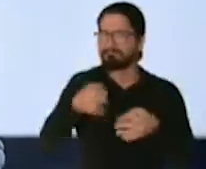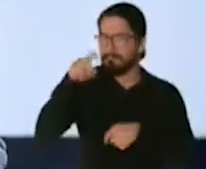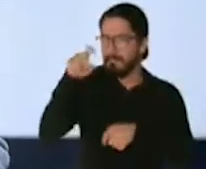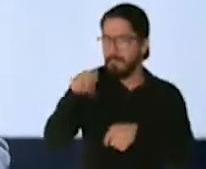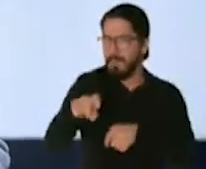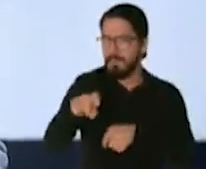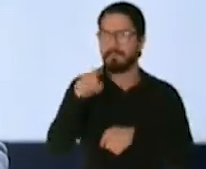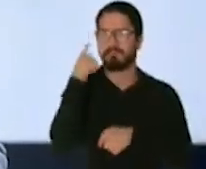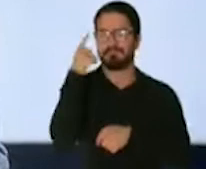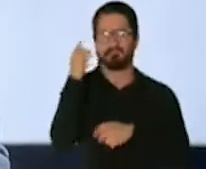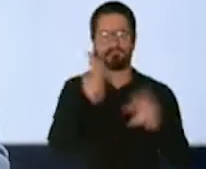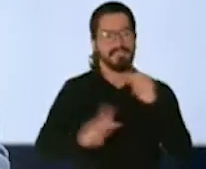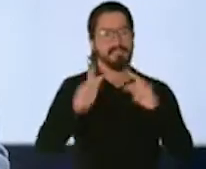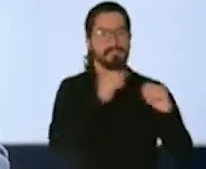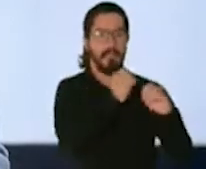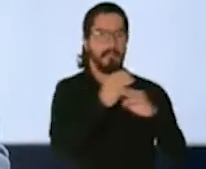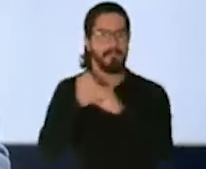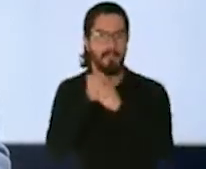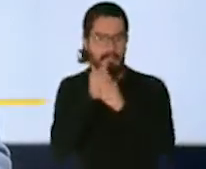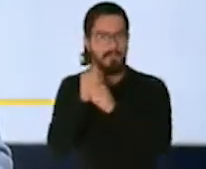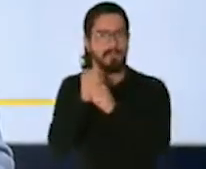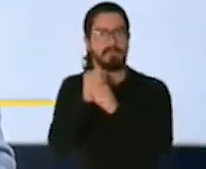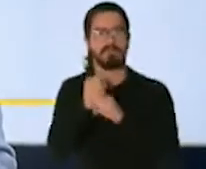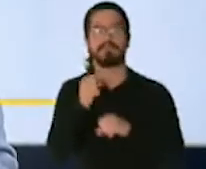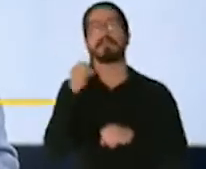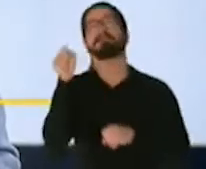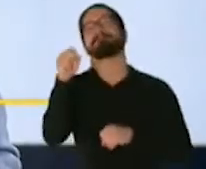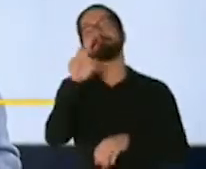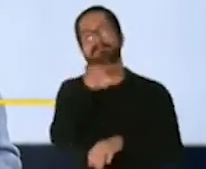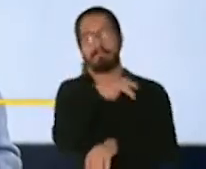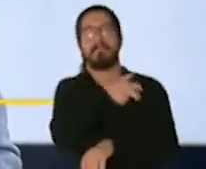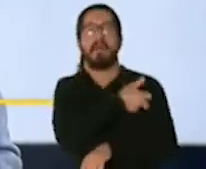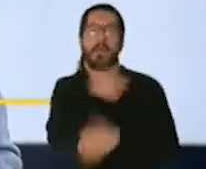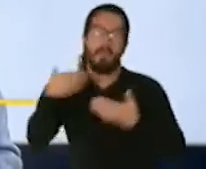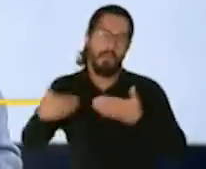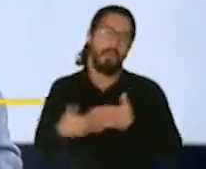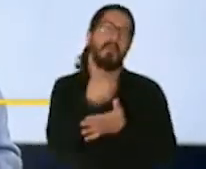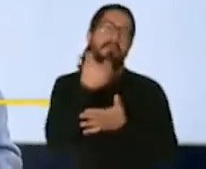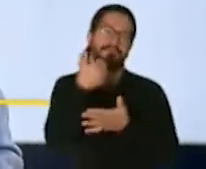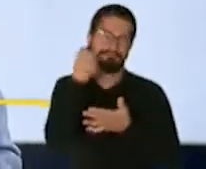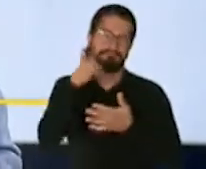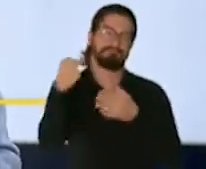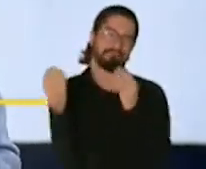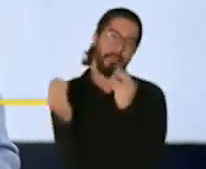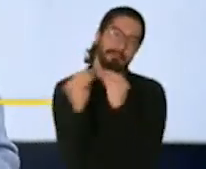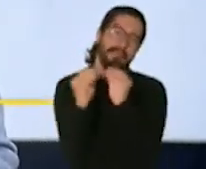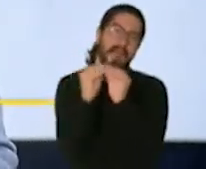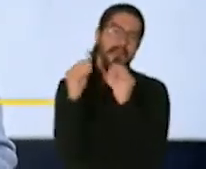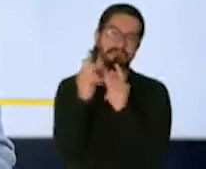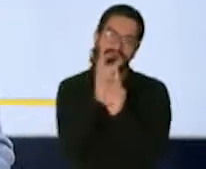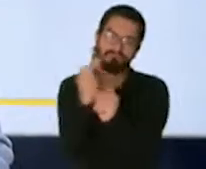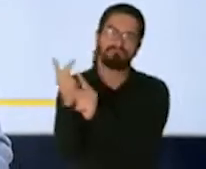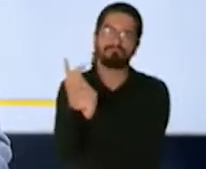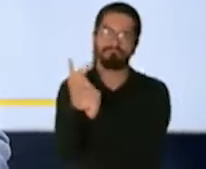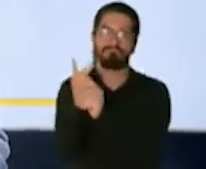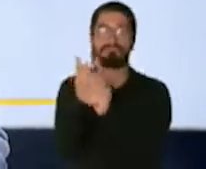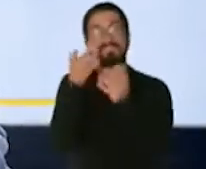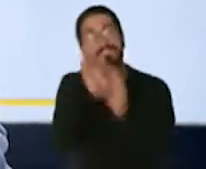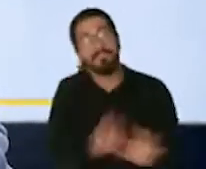población. La vacuna va a ser una diferencia, no tengo la mayor duda. Lo importante es que todos se vacunen.